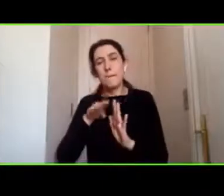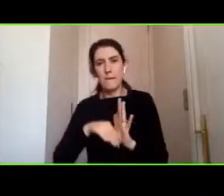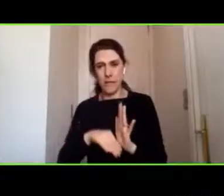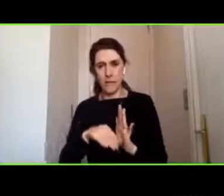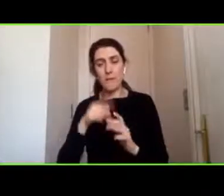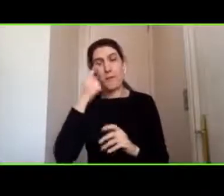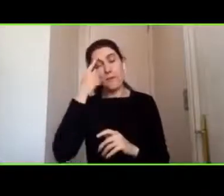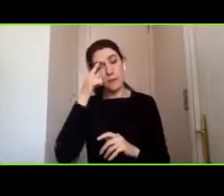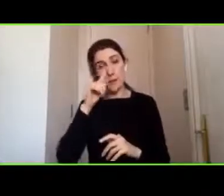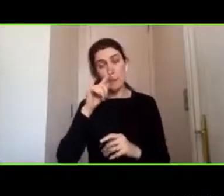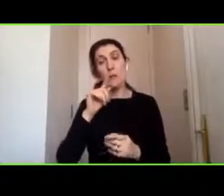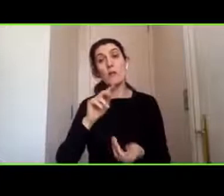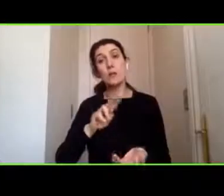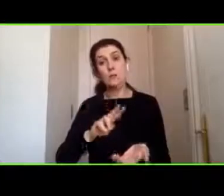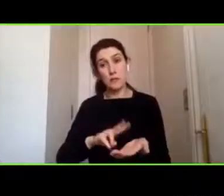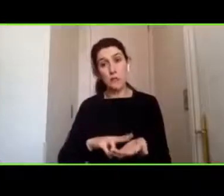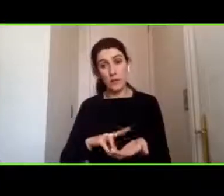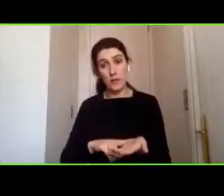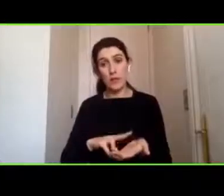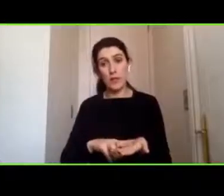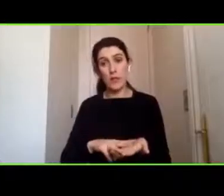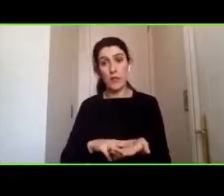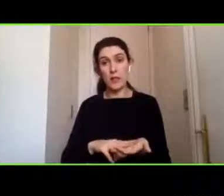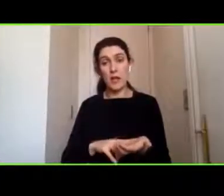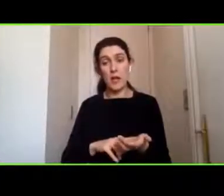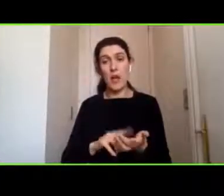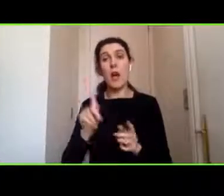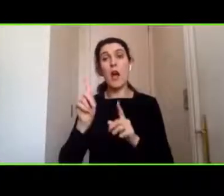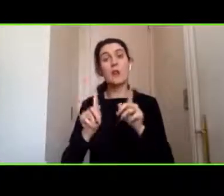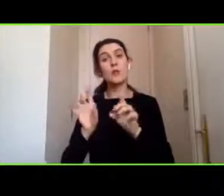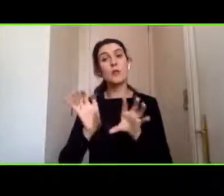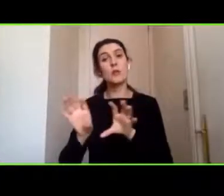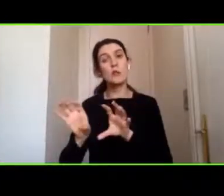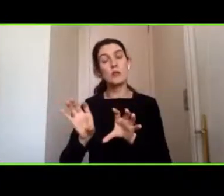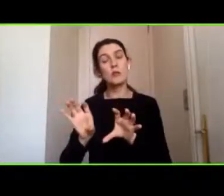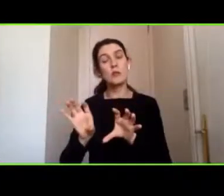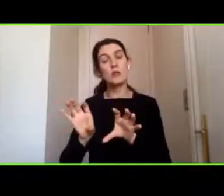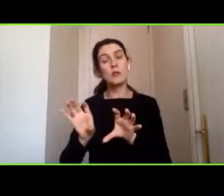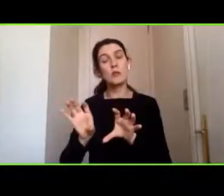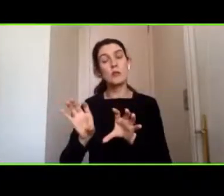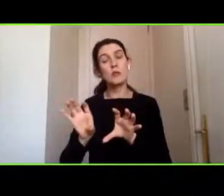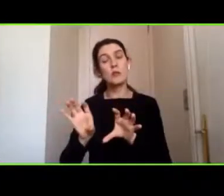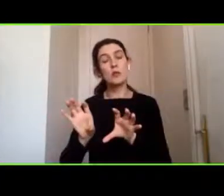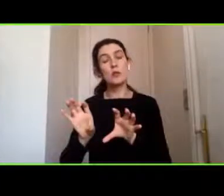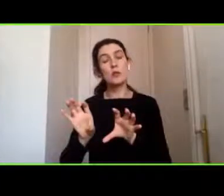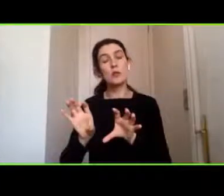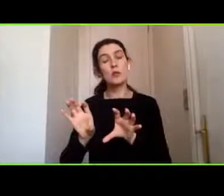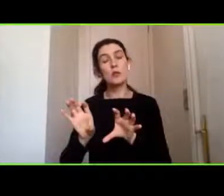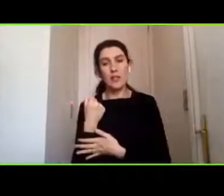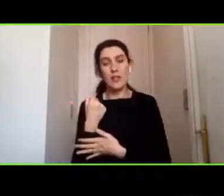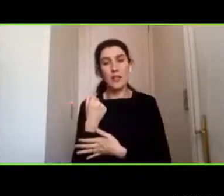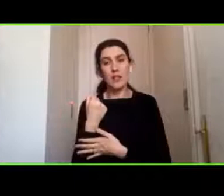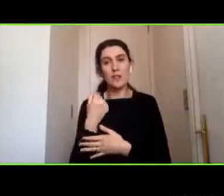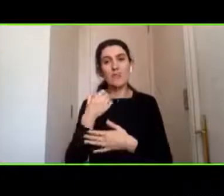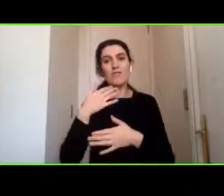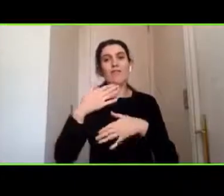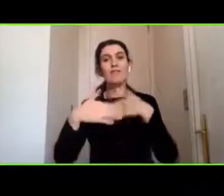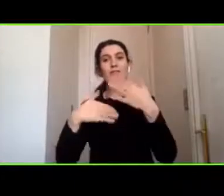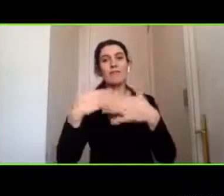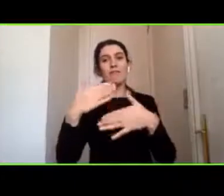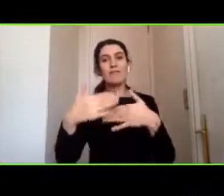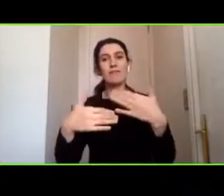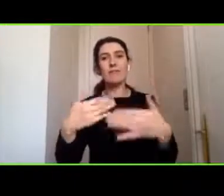hay factores que nos permiten hacer un pronóstico de evolución de un TEC